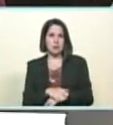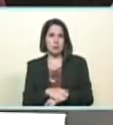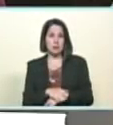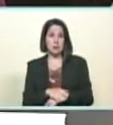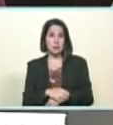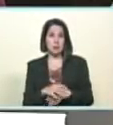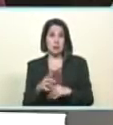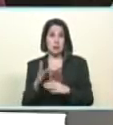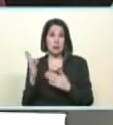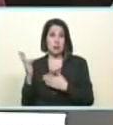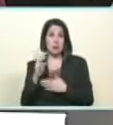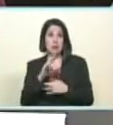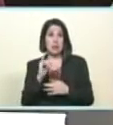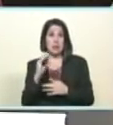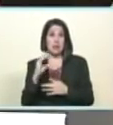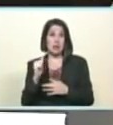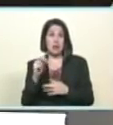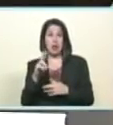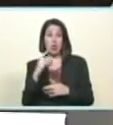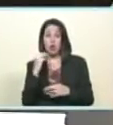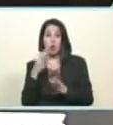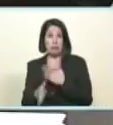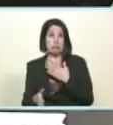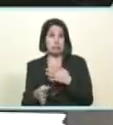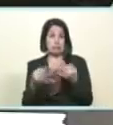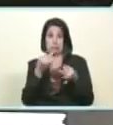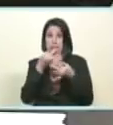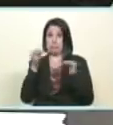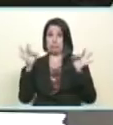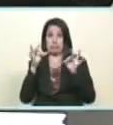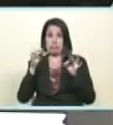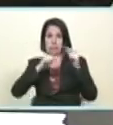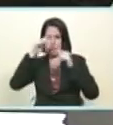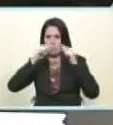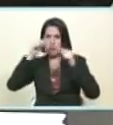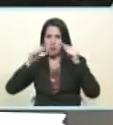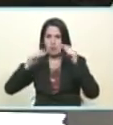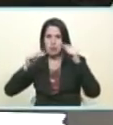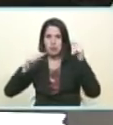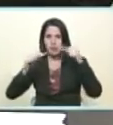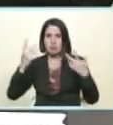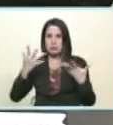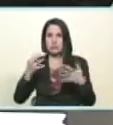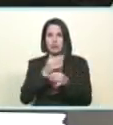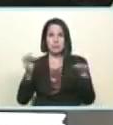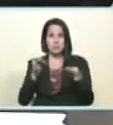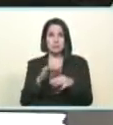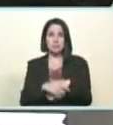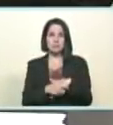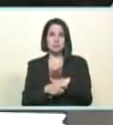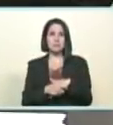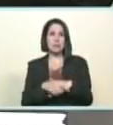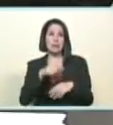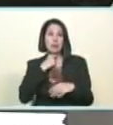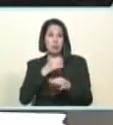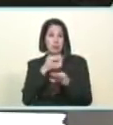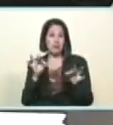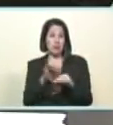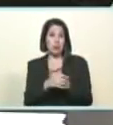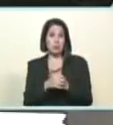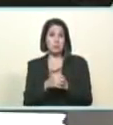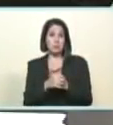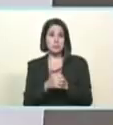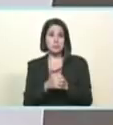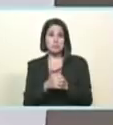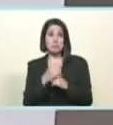Ricardo Menéndez es demasiado exactista siempre en los datos exactos exactos de